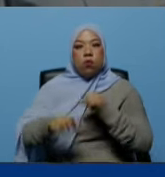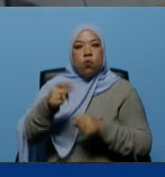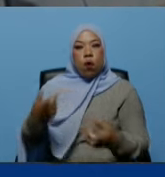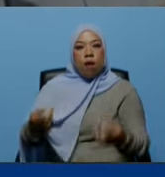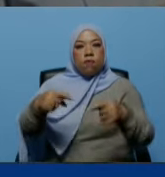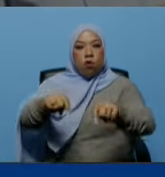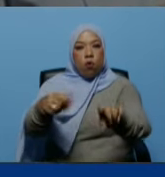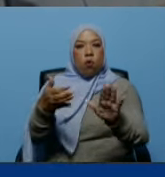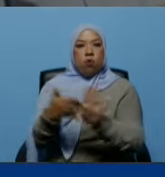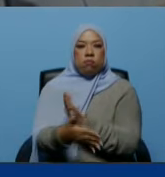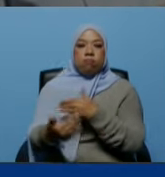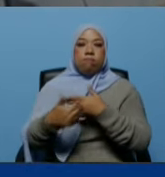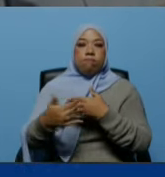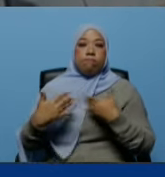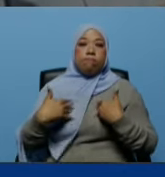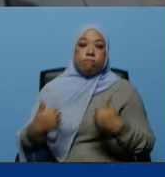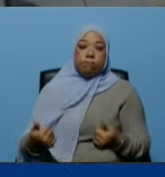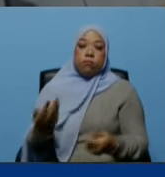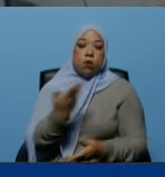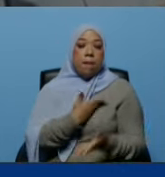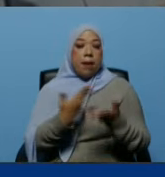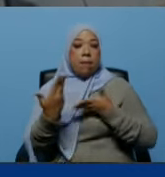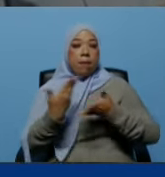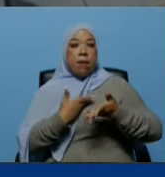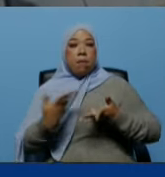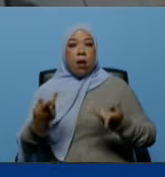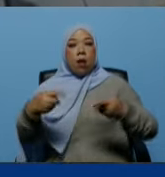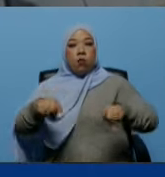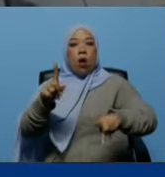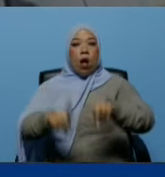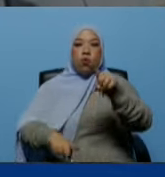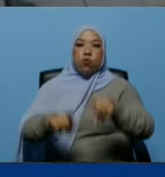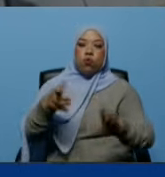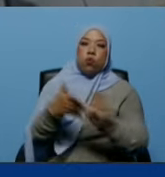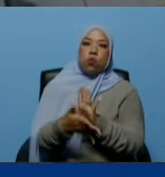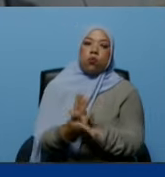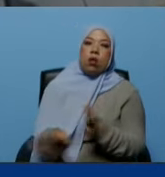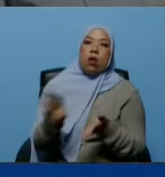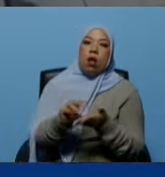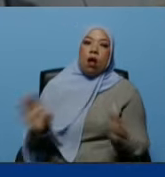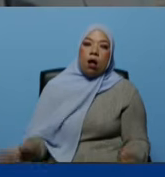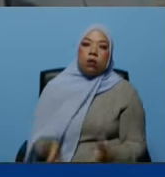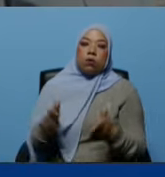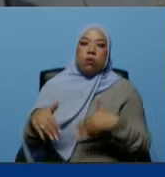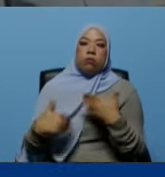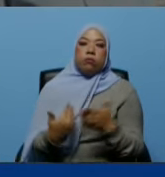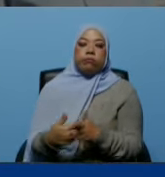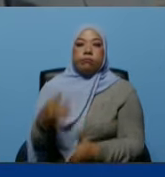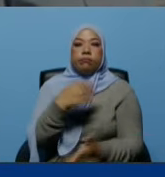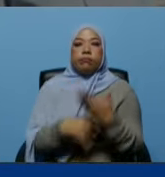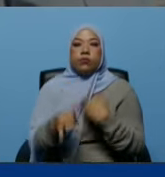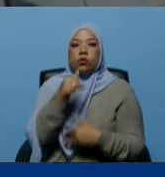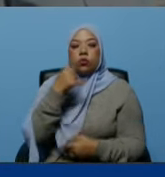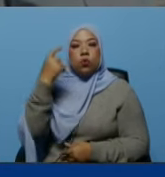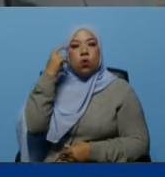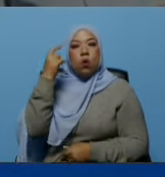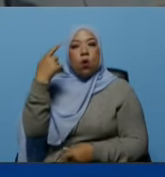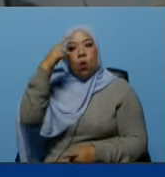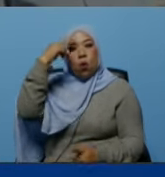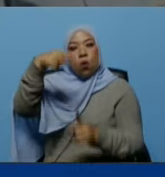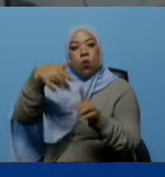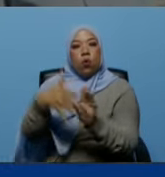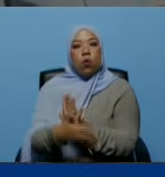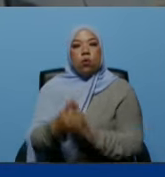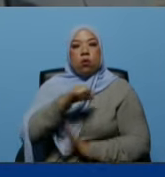bloqueo venciendo las sanciones criminales y de alguna forma reimpulsando todo lo que hasta esta fecha hemos logrado